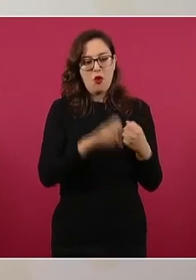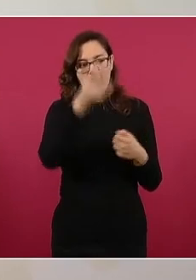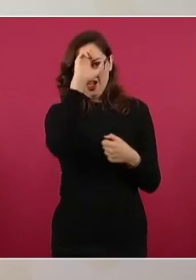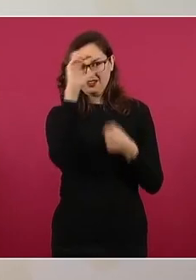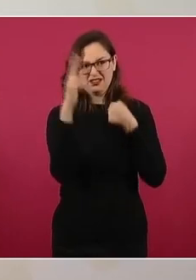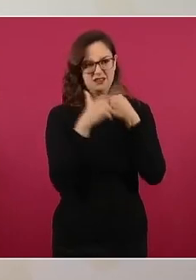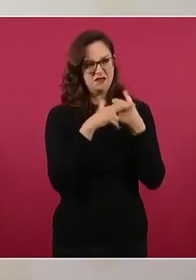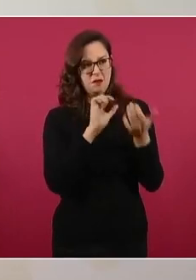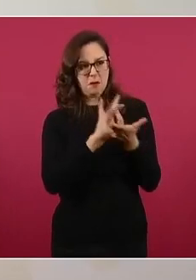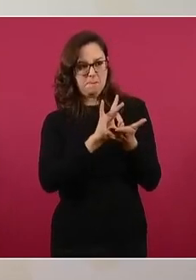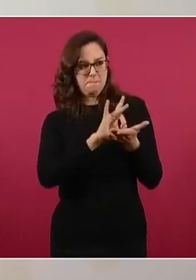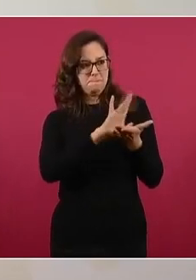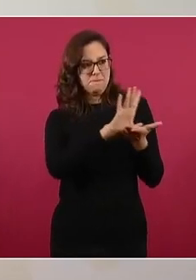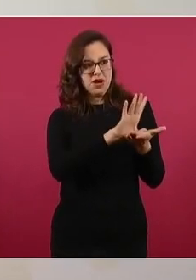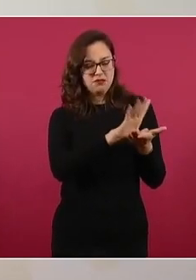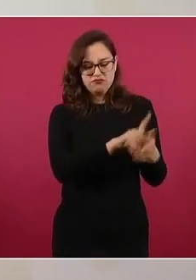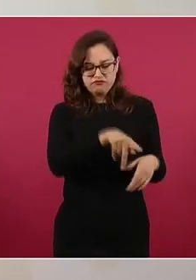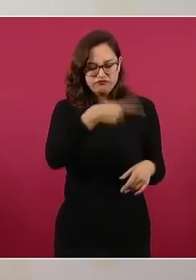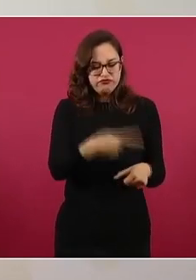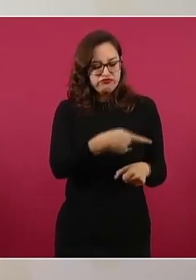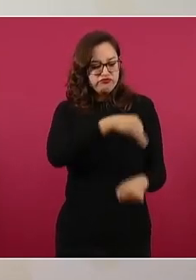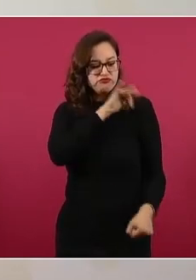¿Ya se les olvidó